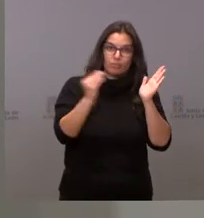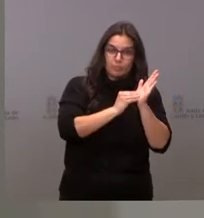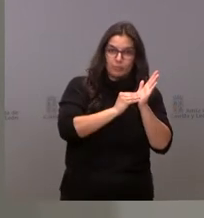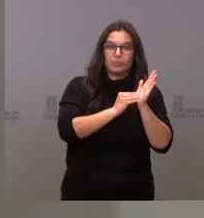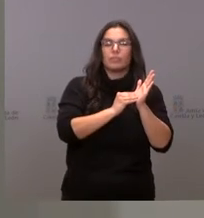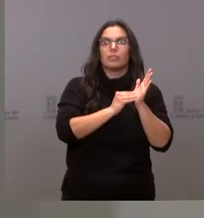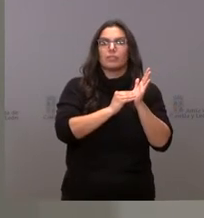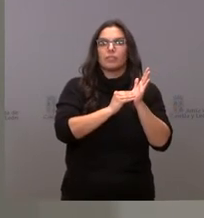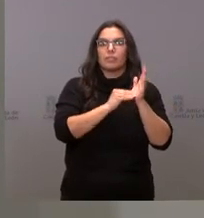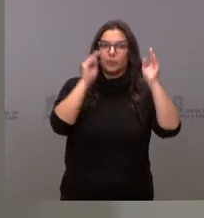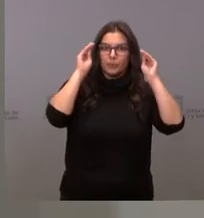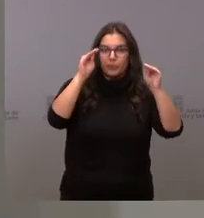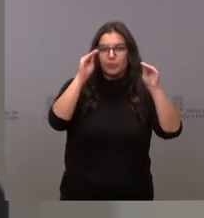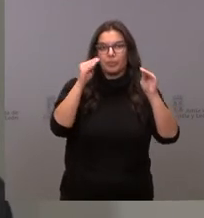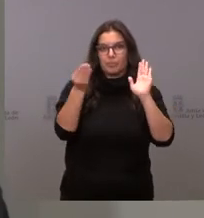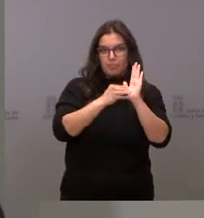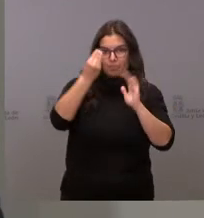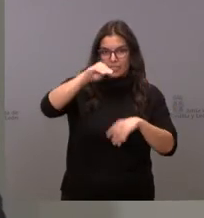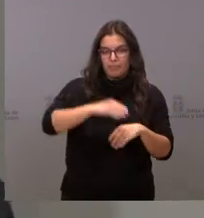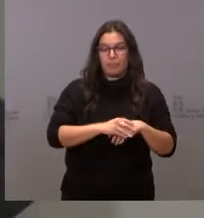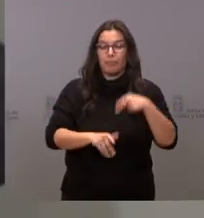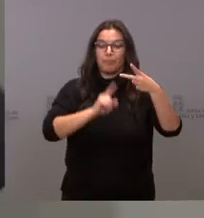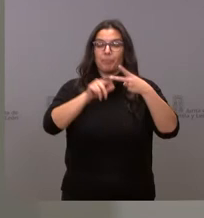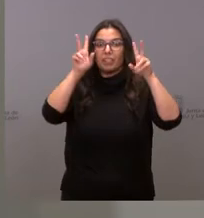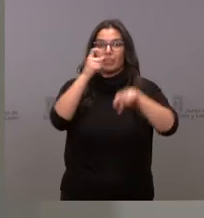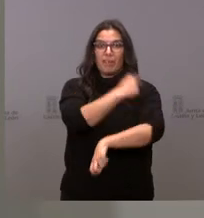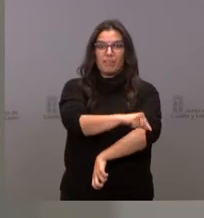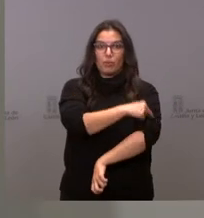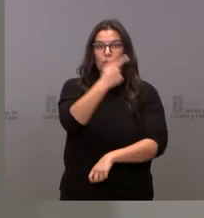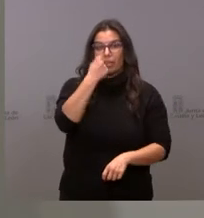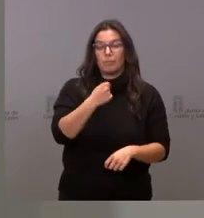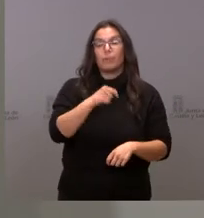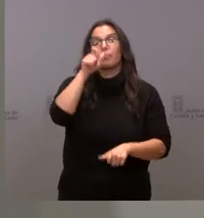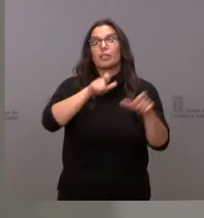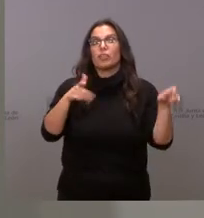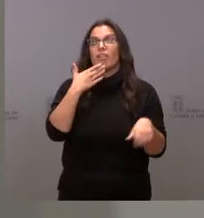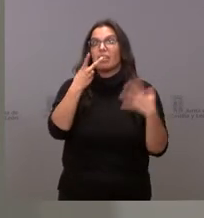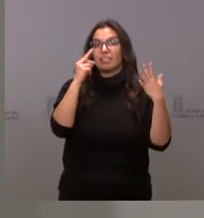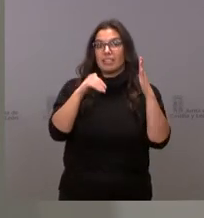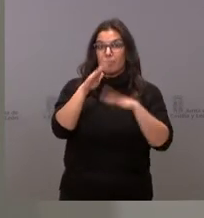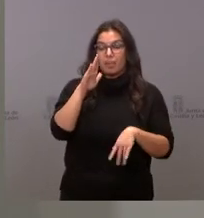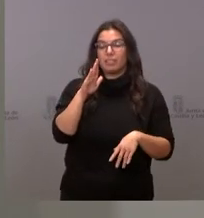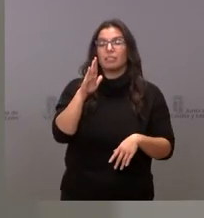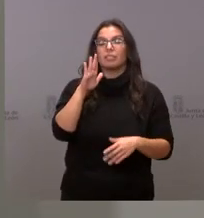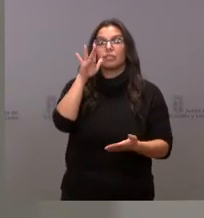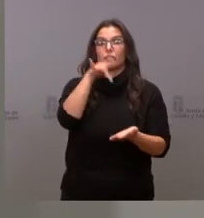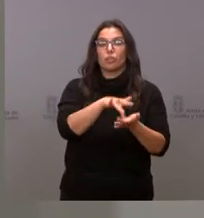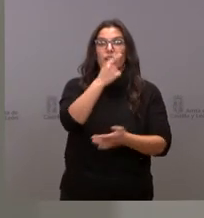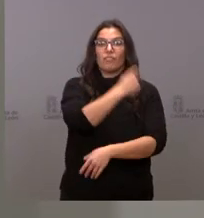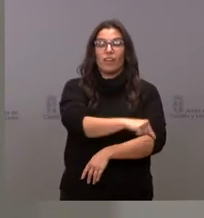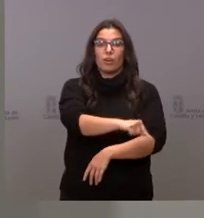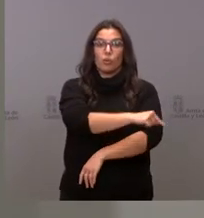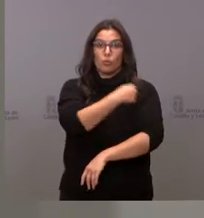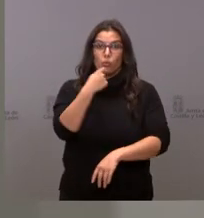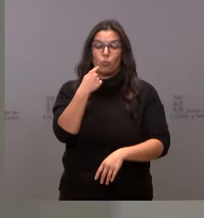integrarlo en el currículum sobre la vacunación de la gripe las personas mayores de 70 años se van a vacunar frente